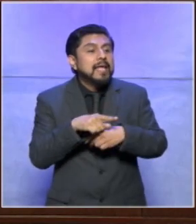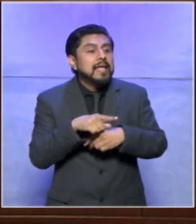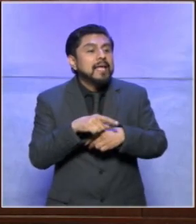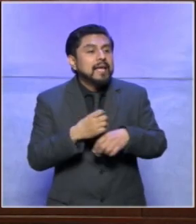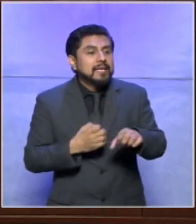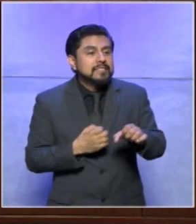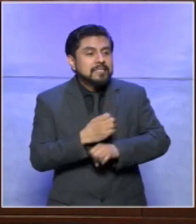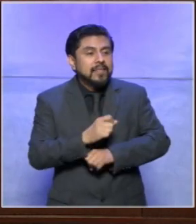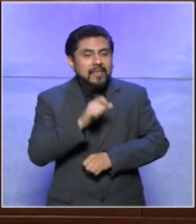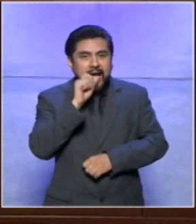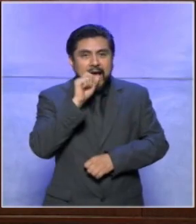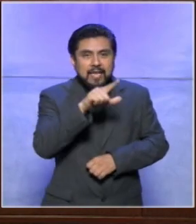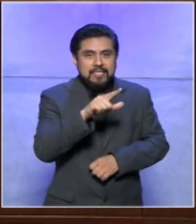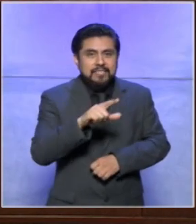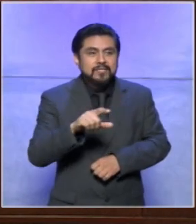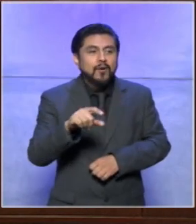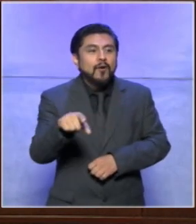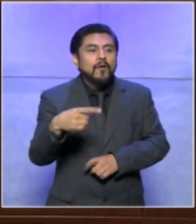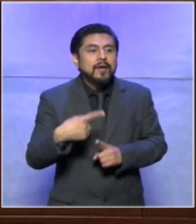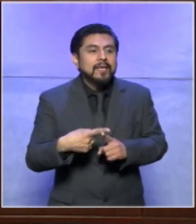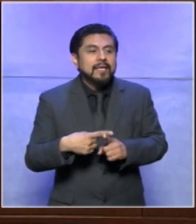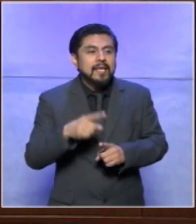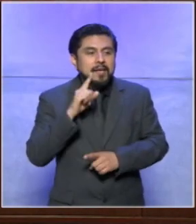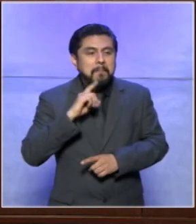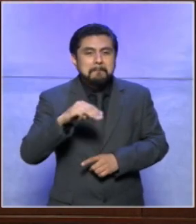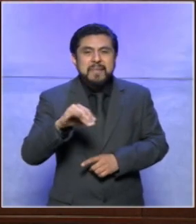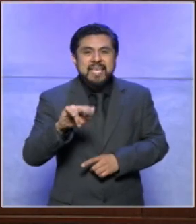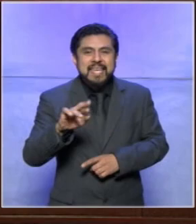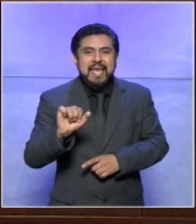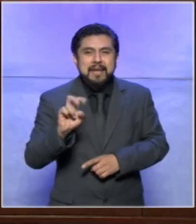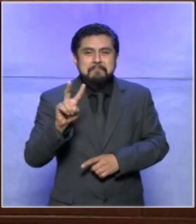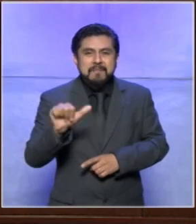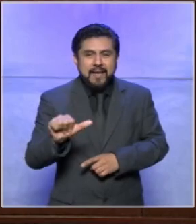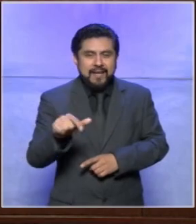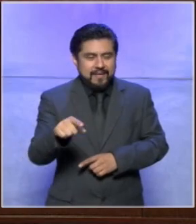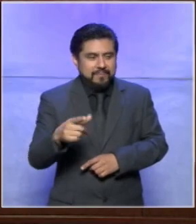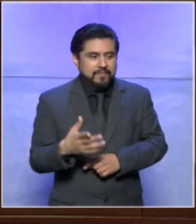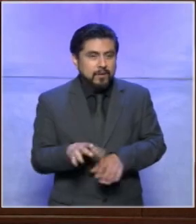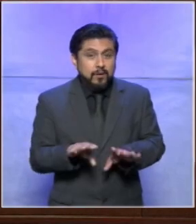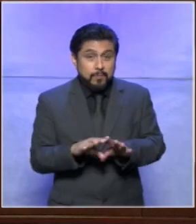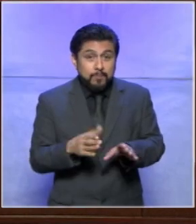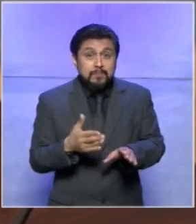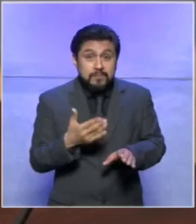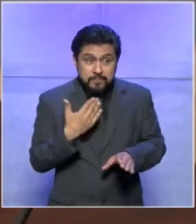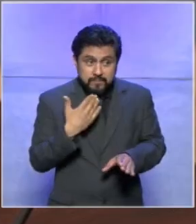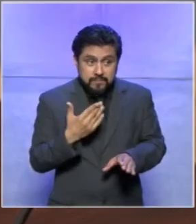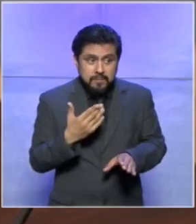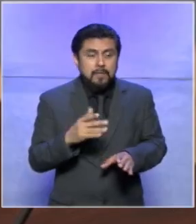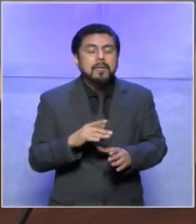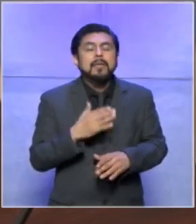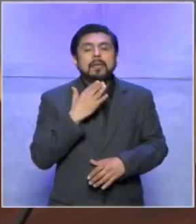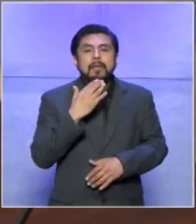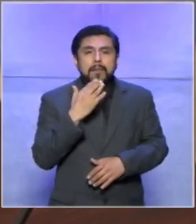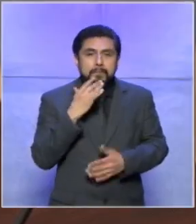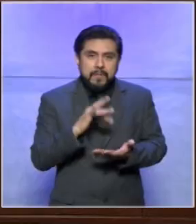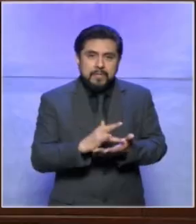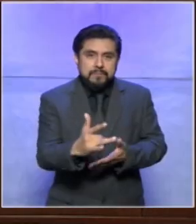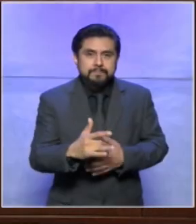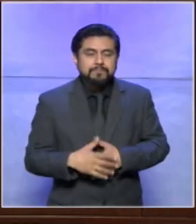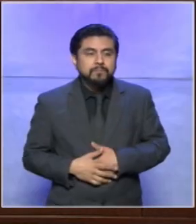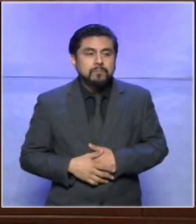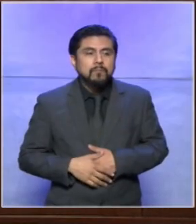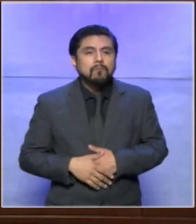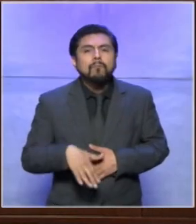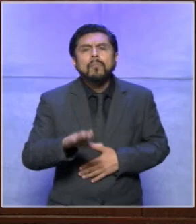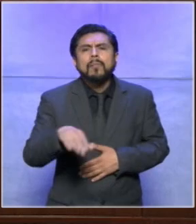verdad me voy con minerva y quiero darle la más cordial bienvenida cómo estás minerva bien muchas gracias bueno minerva